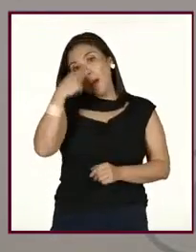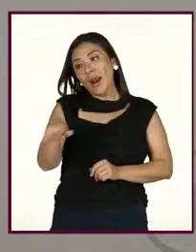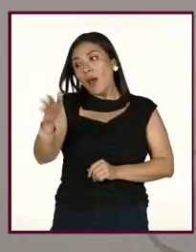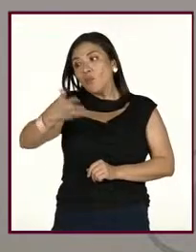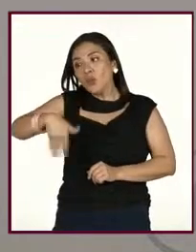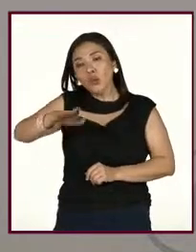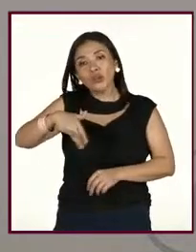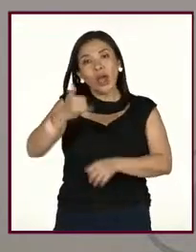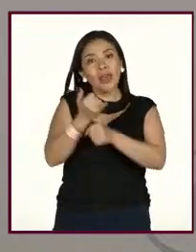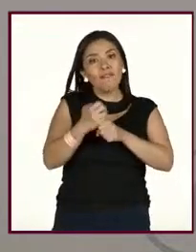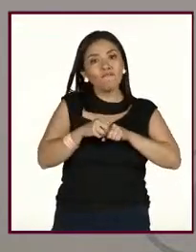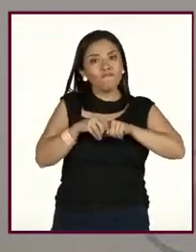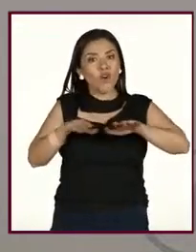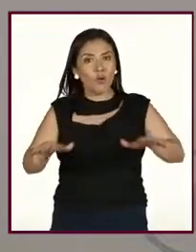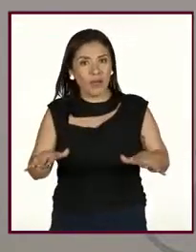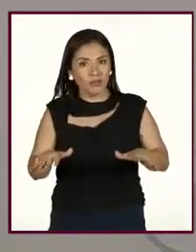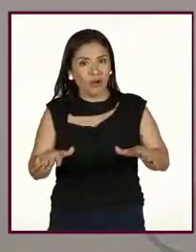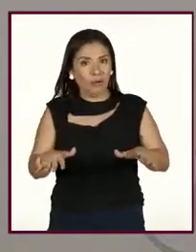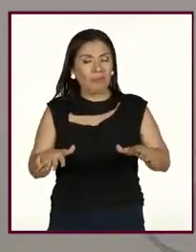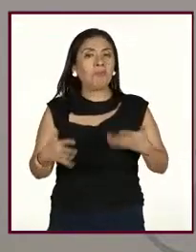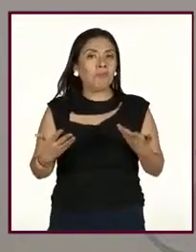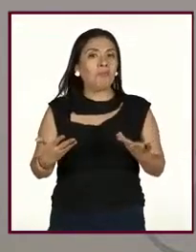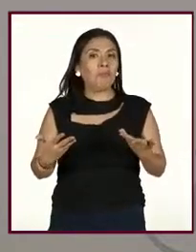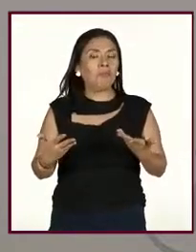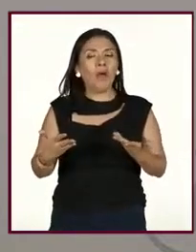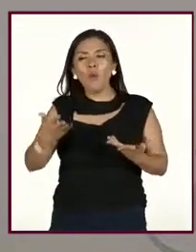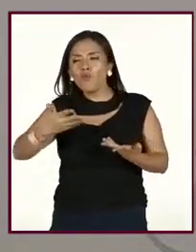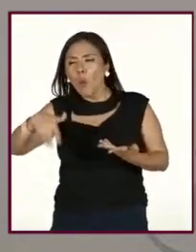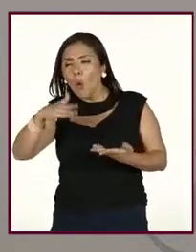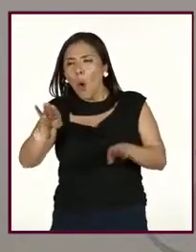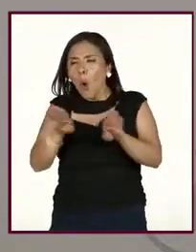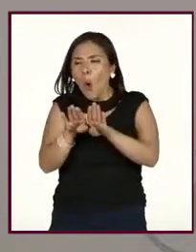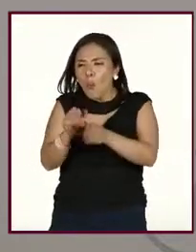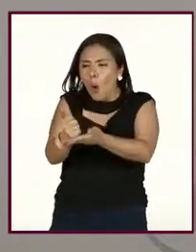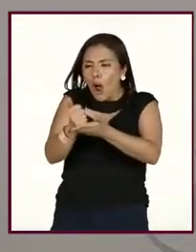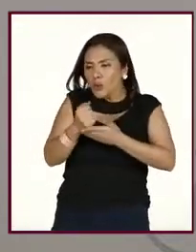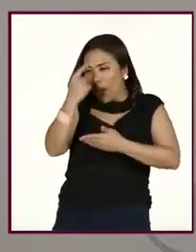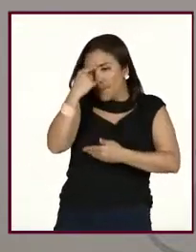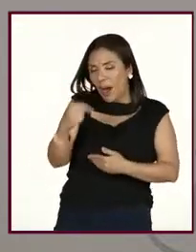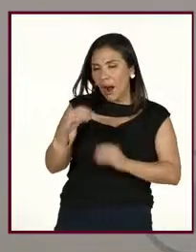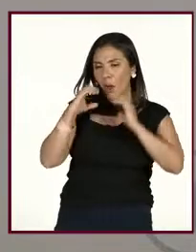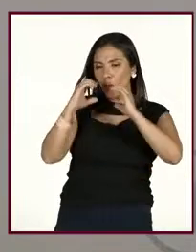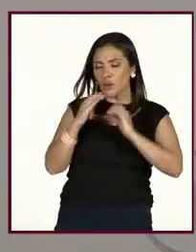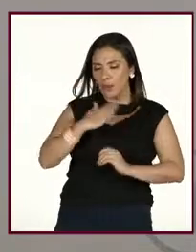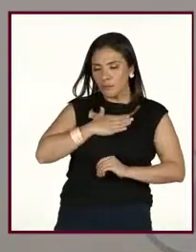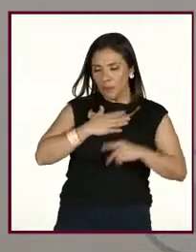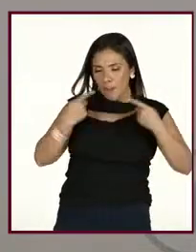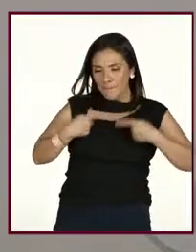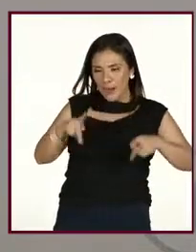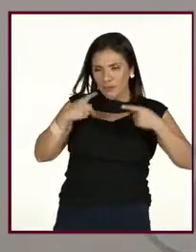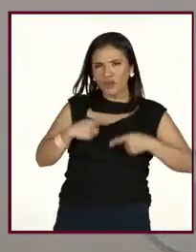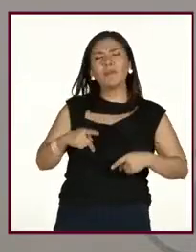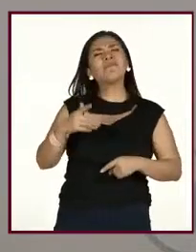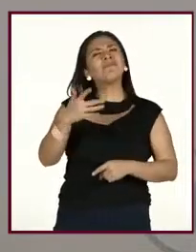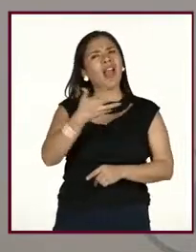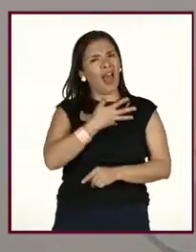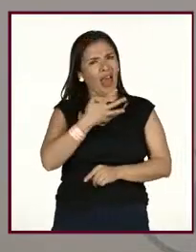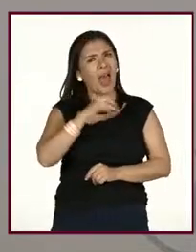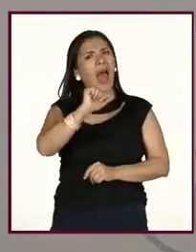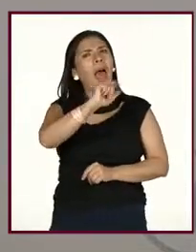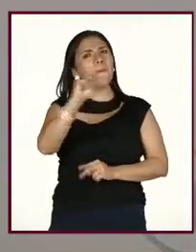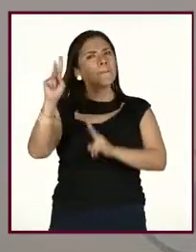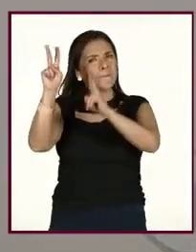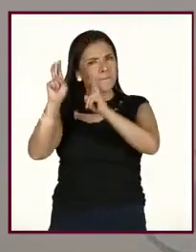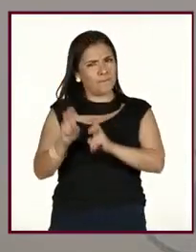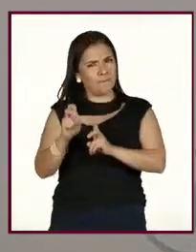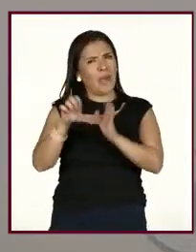información de cómo, de estrategias de autocuidado, los podemos utilizar. Hay aplicaciones, de hecho,